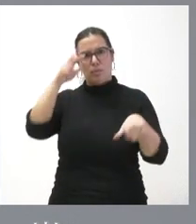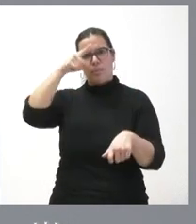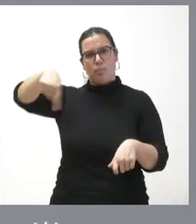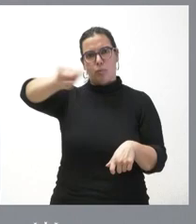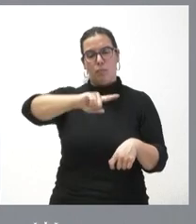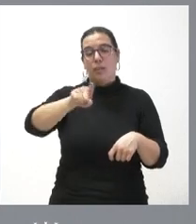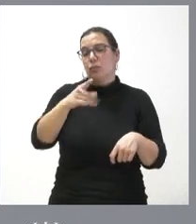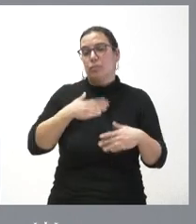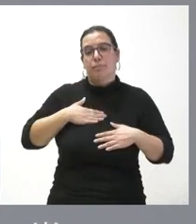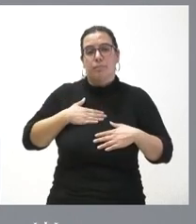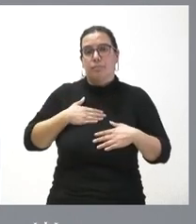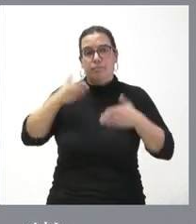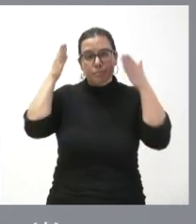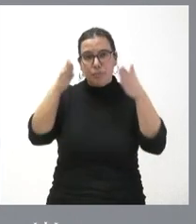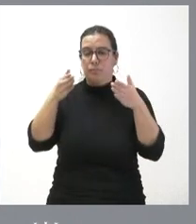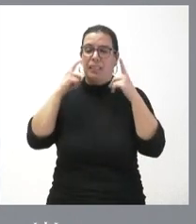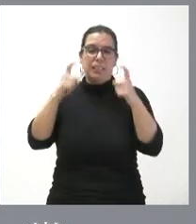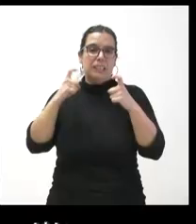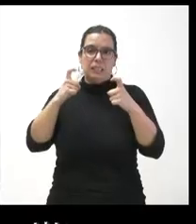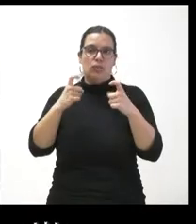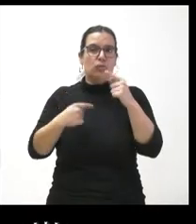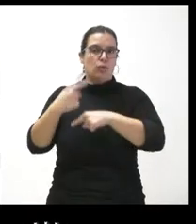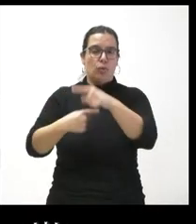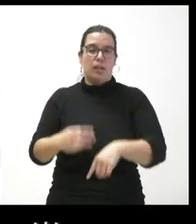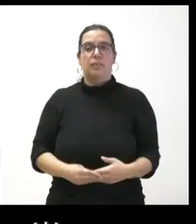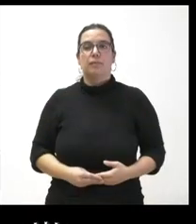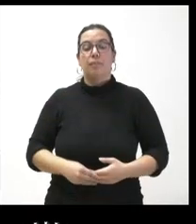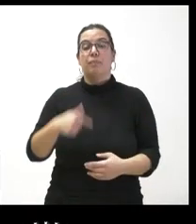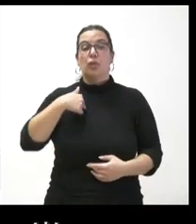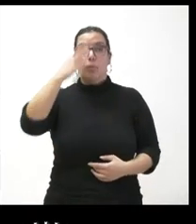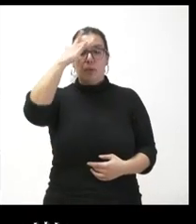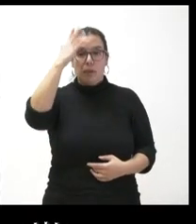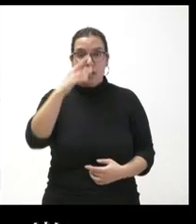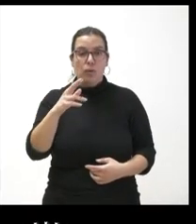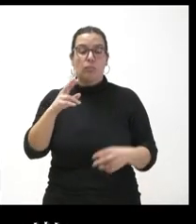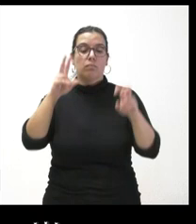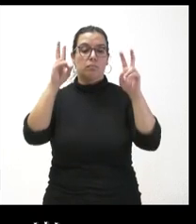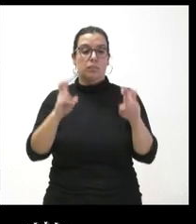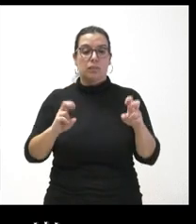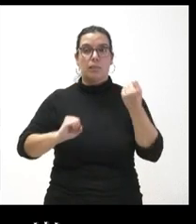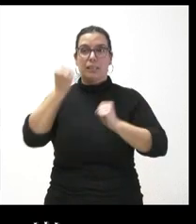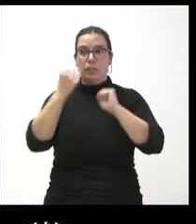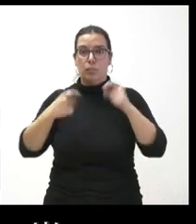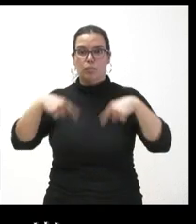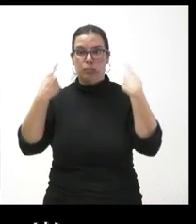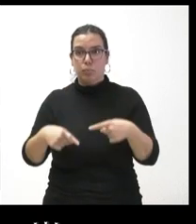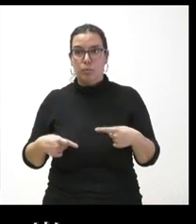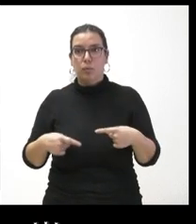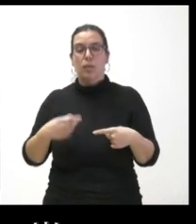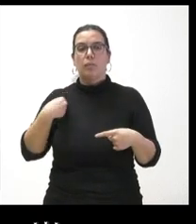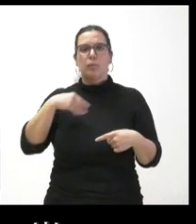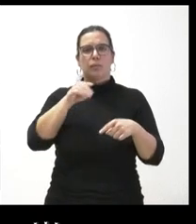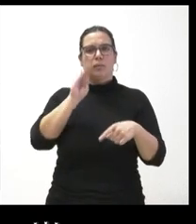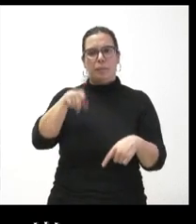corresponder es lo que tenemos que incidir todos los días Sí, me imagino que se llama bien toda la concordia y dejar atención además de la oposición también está dirigida al vicepresidente